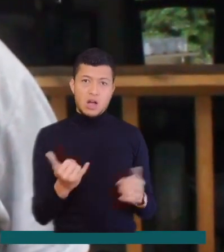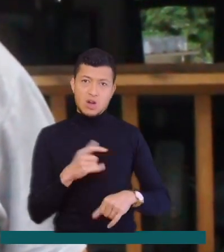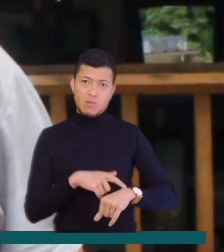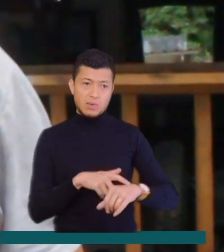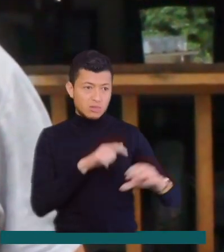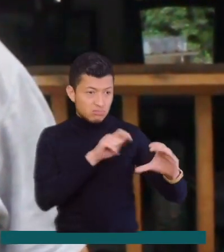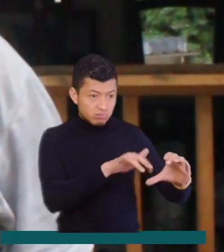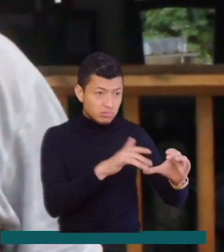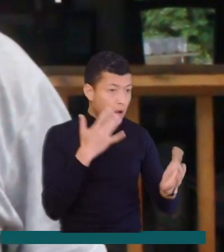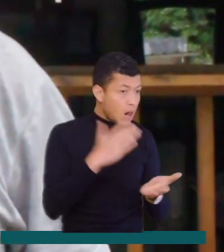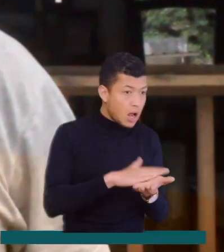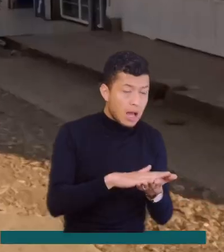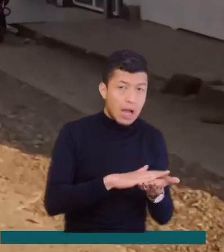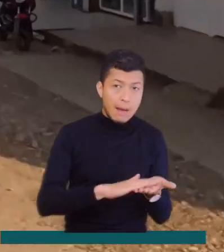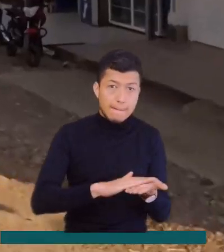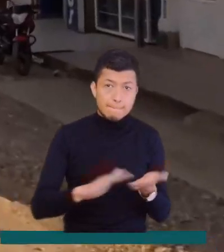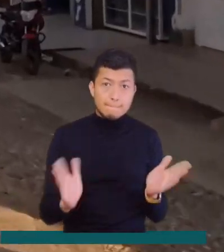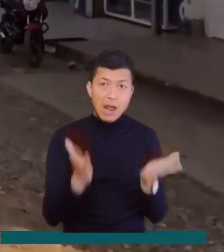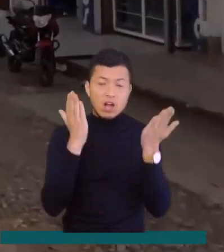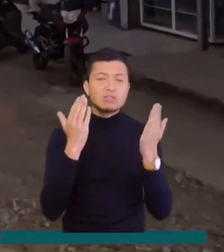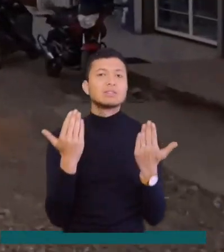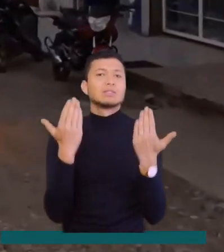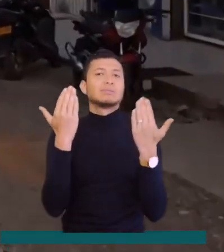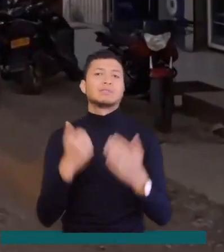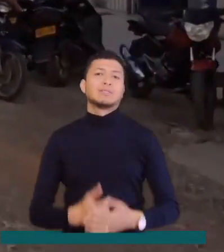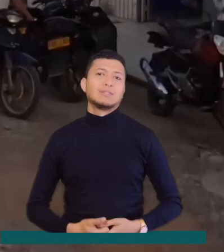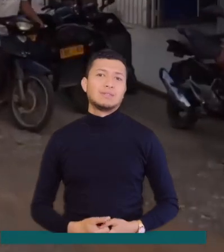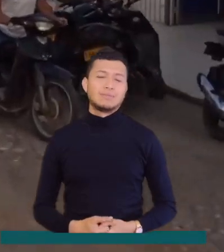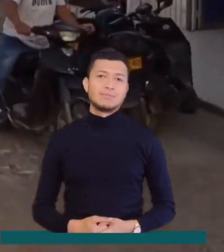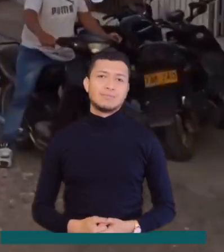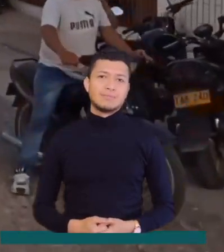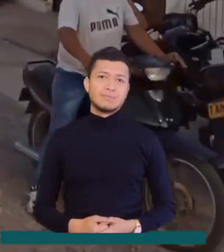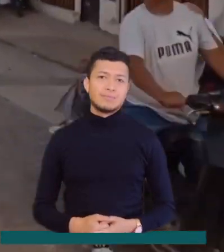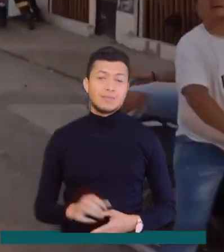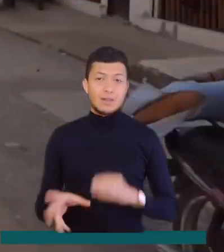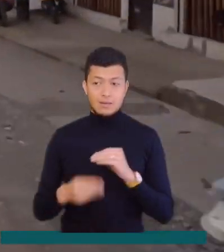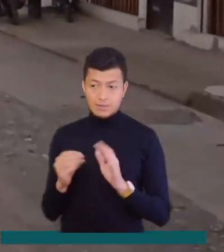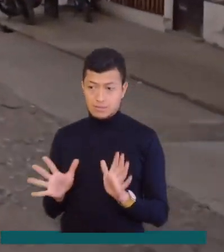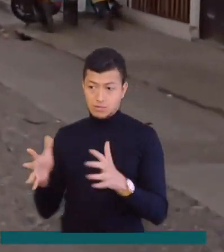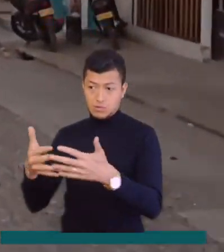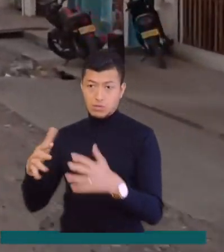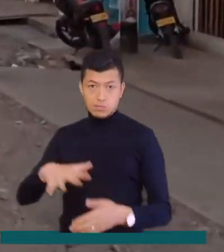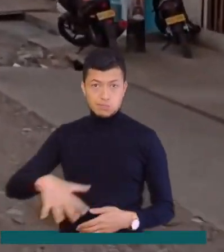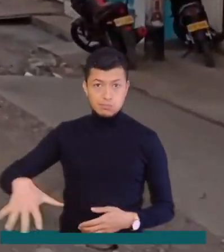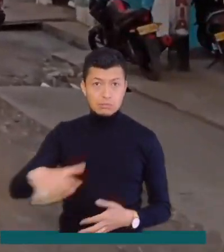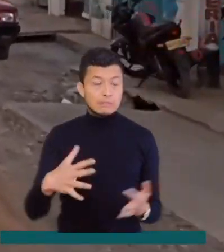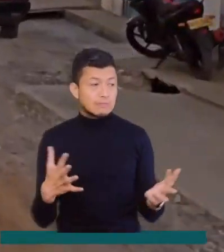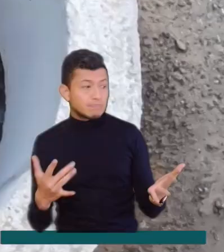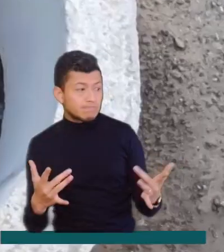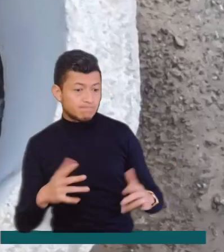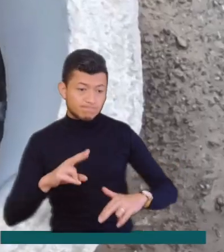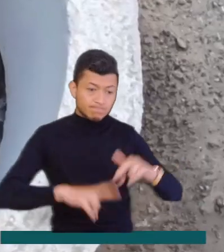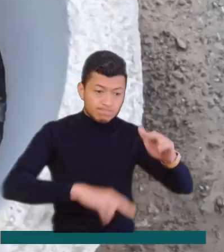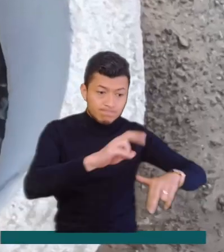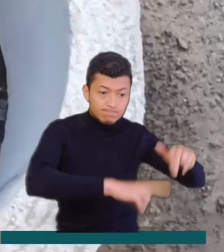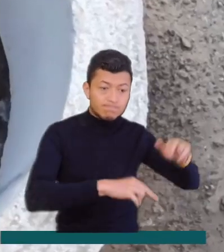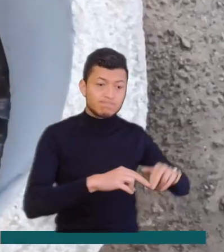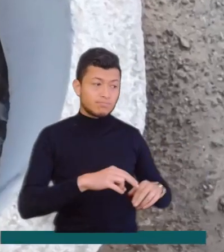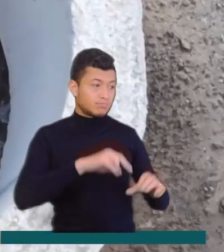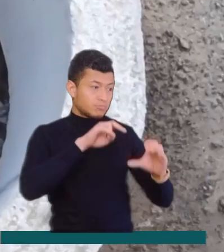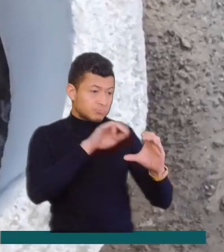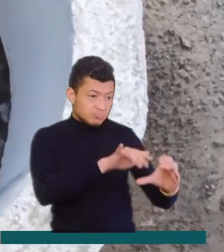alcantarillado, bienvenido sea. Los habitantes del barrio El Progreso, en Mocoa, están a la espera de la terminación de estas obras de